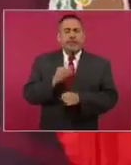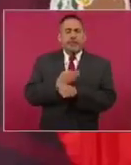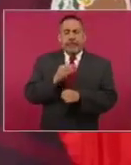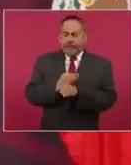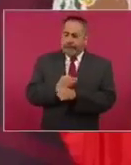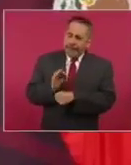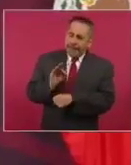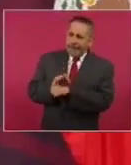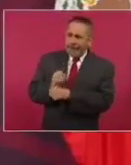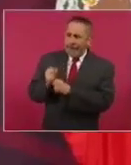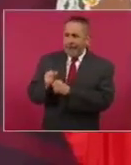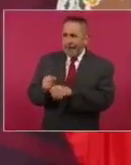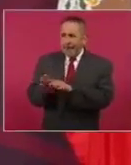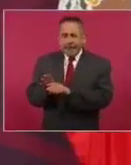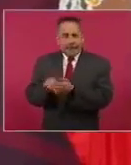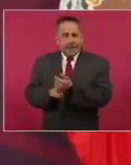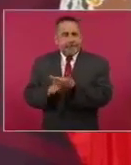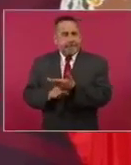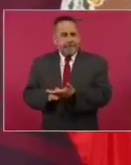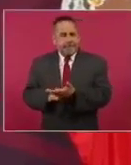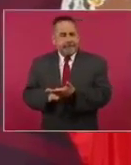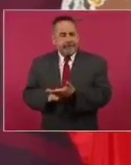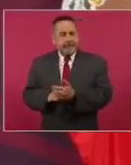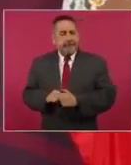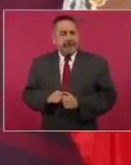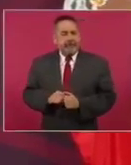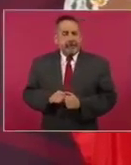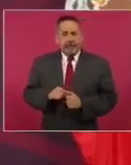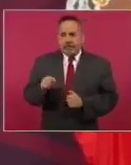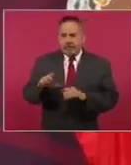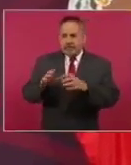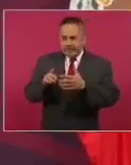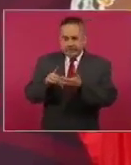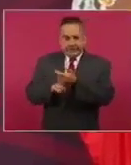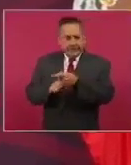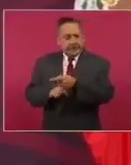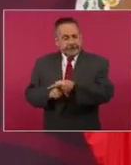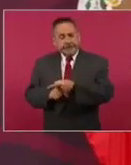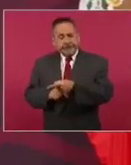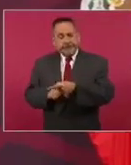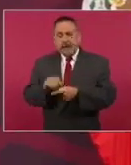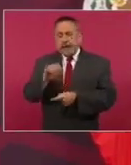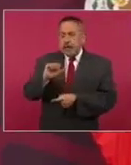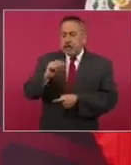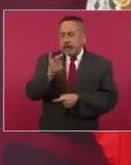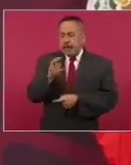el Archivo General de la Nación.